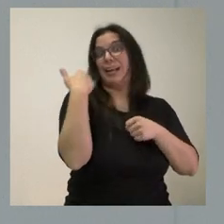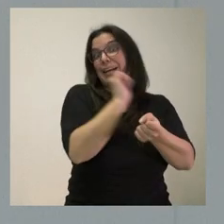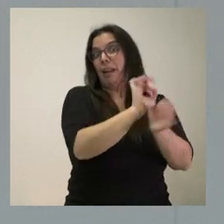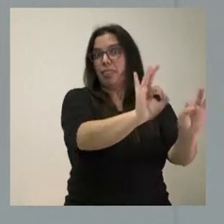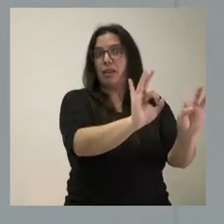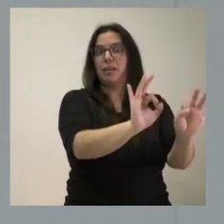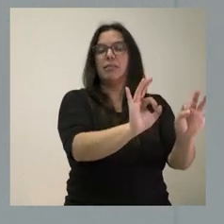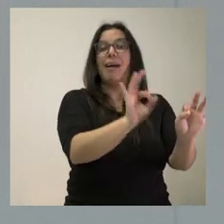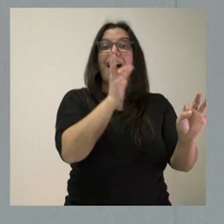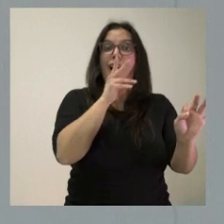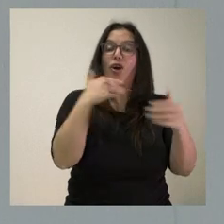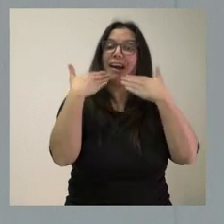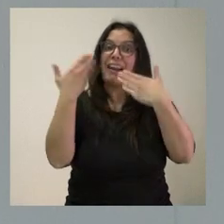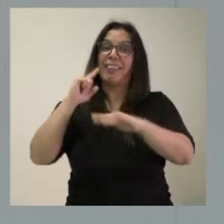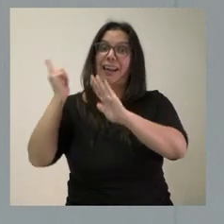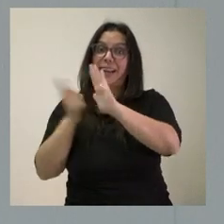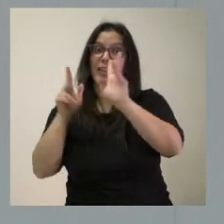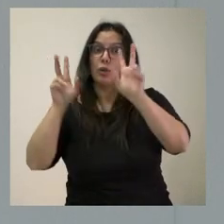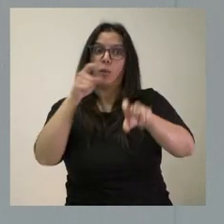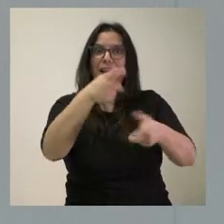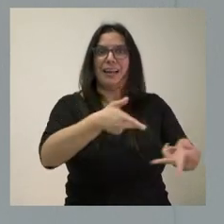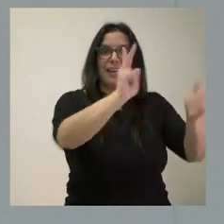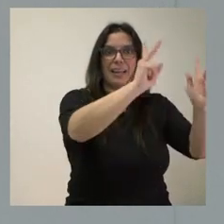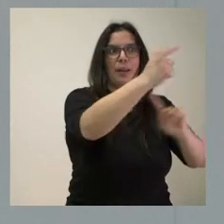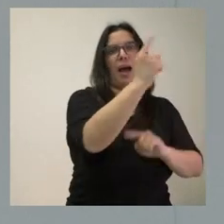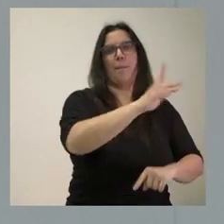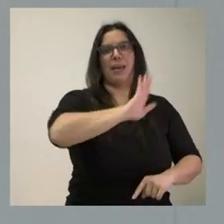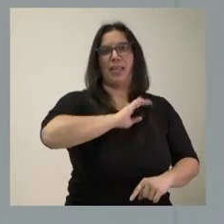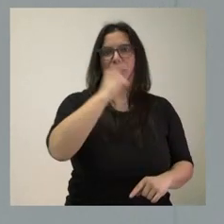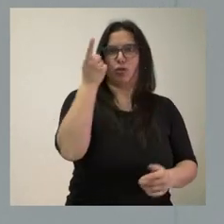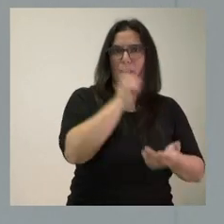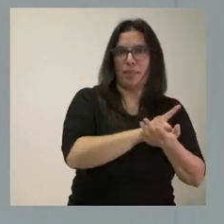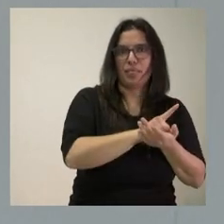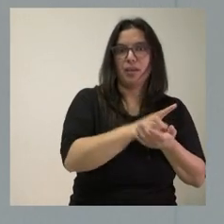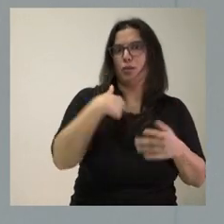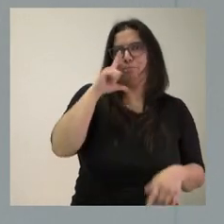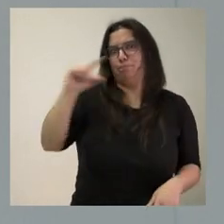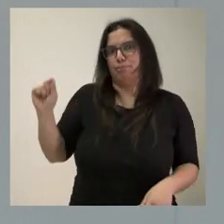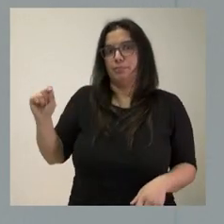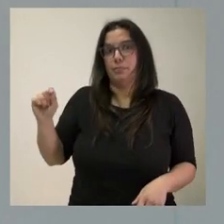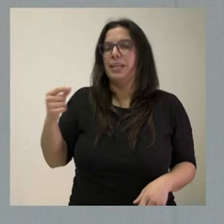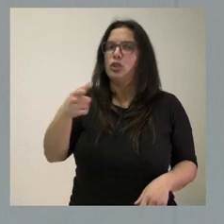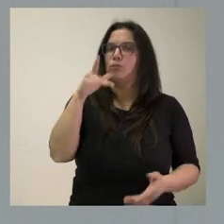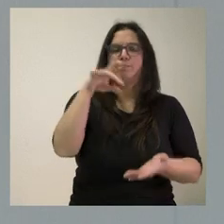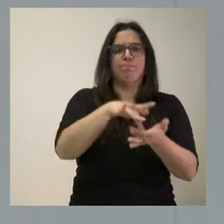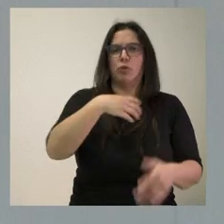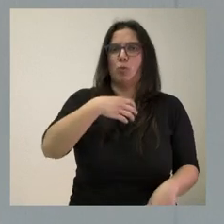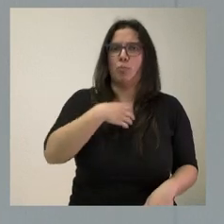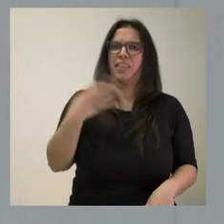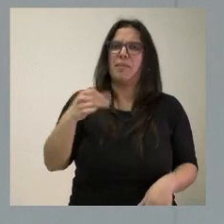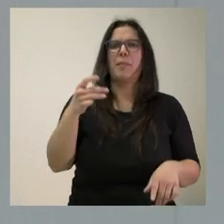con motivo de esta ley hoy está en libertad y les ha vuelto a amenazar. Nos parece que eso no puede suceder. Hay que tener una cierta sensibilidad